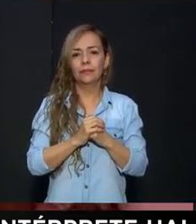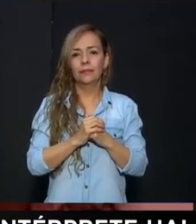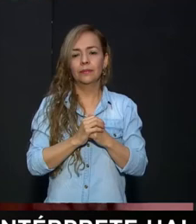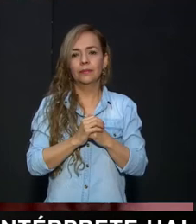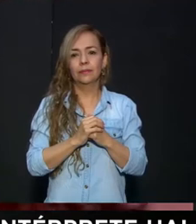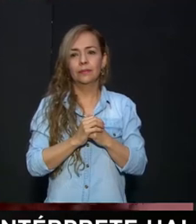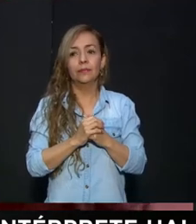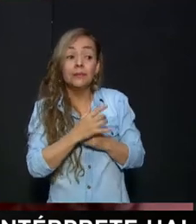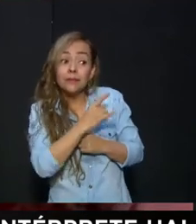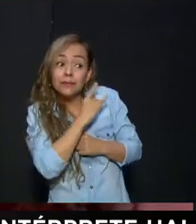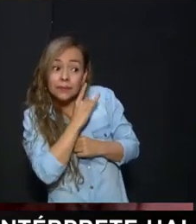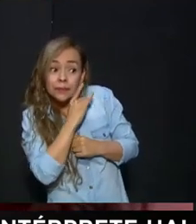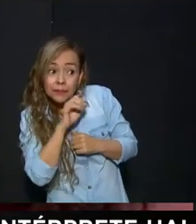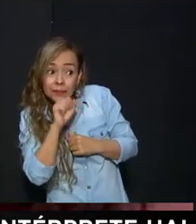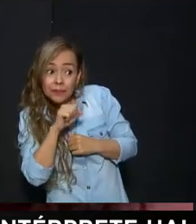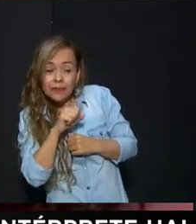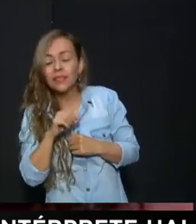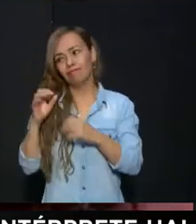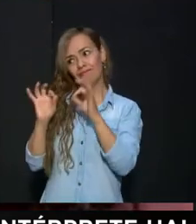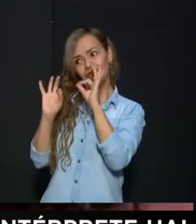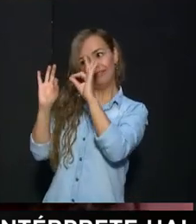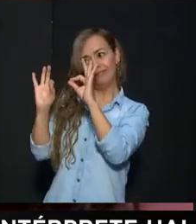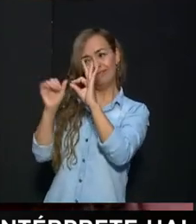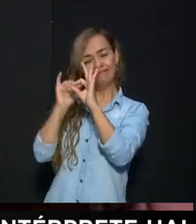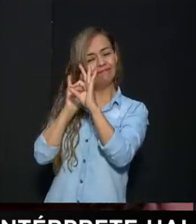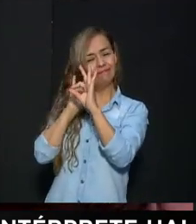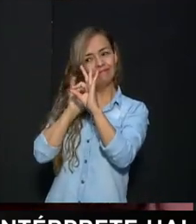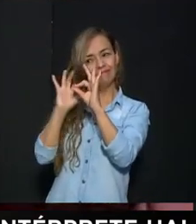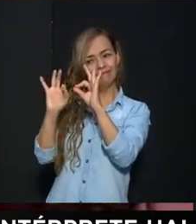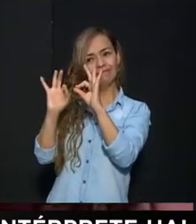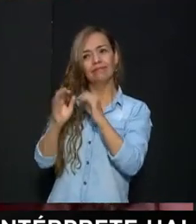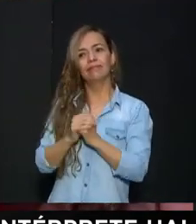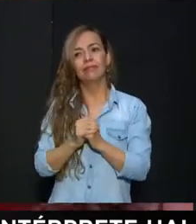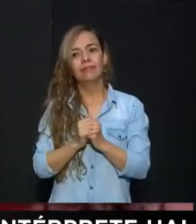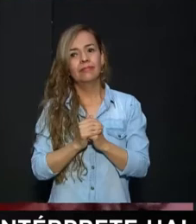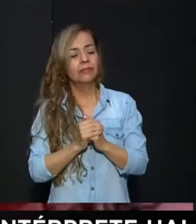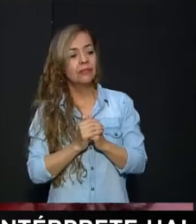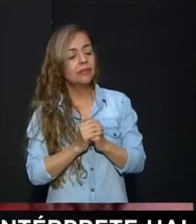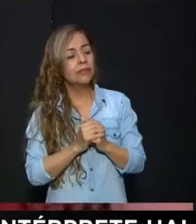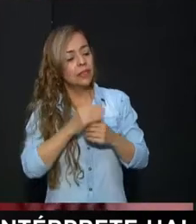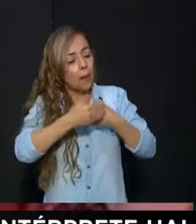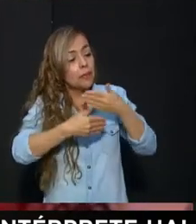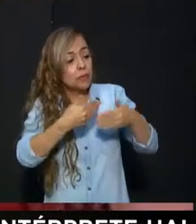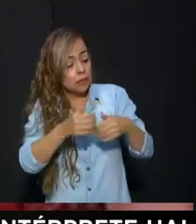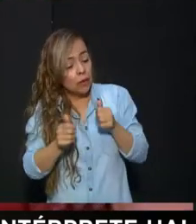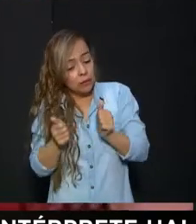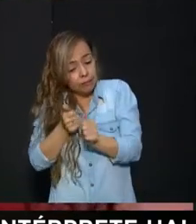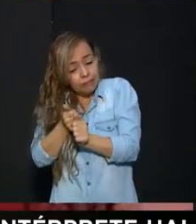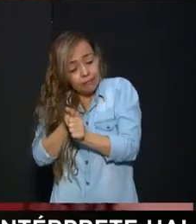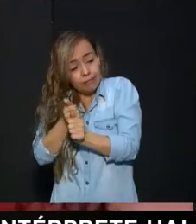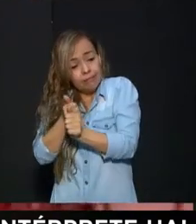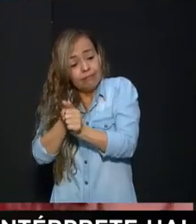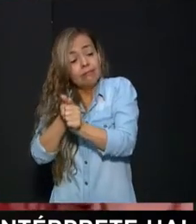¿Ahora sí me escucha? Sí, te escuchamos perfecto Bueno, el profesor ya lo acompaña mucho